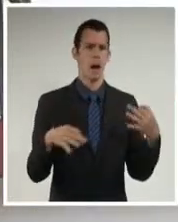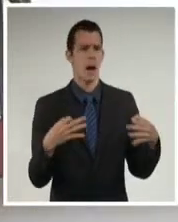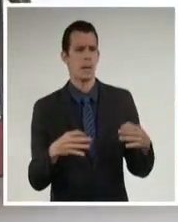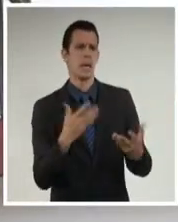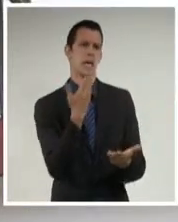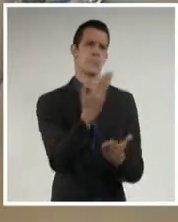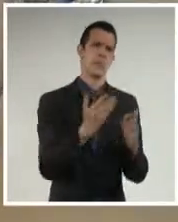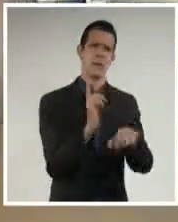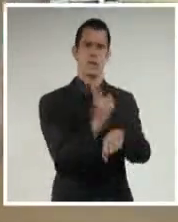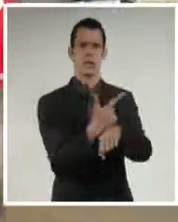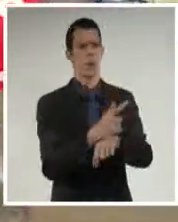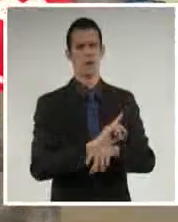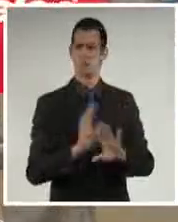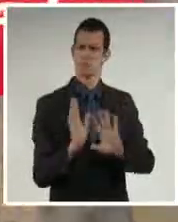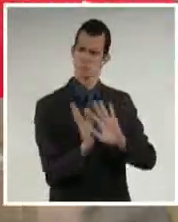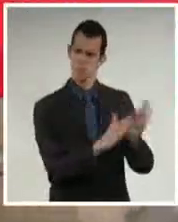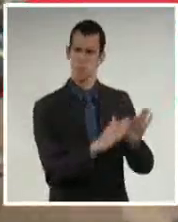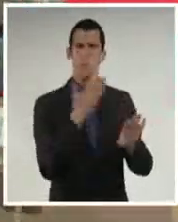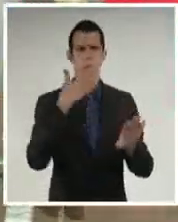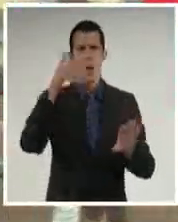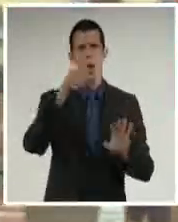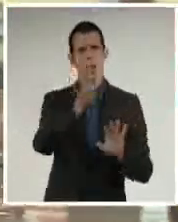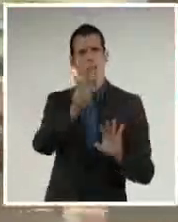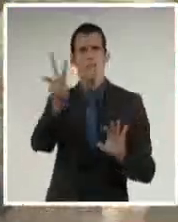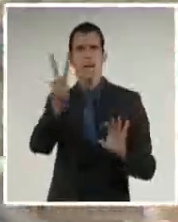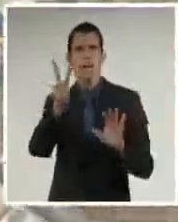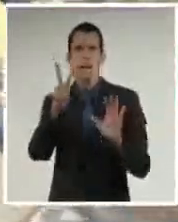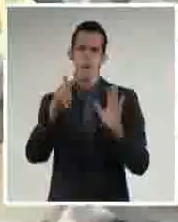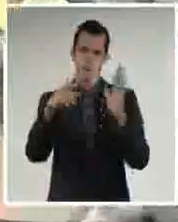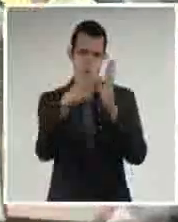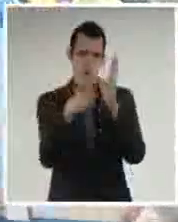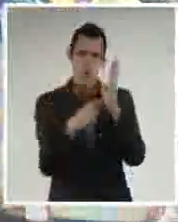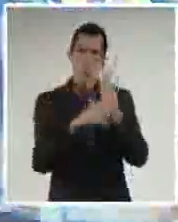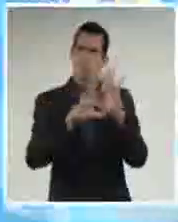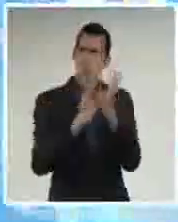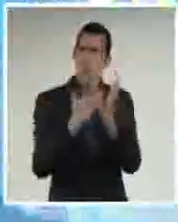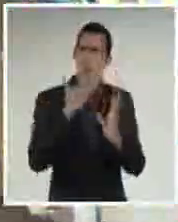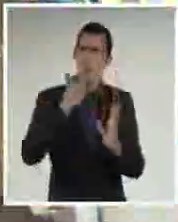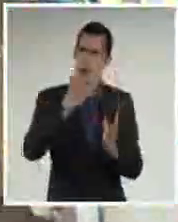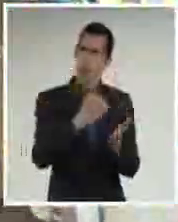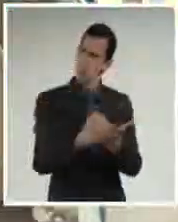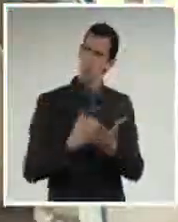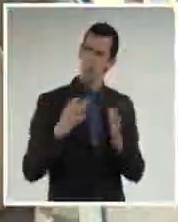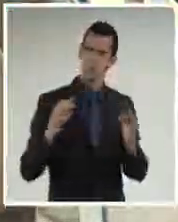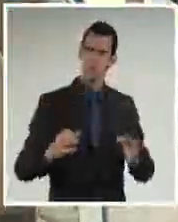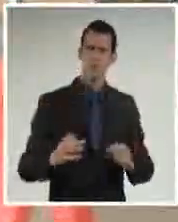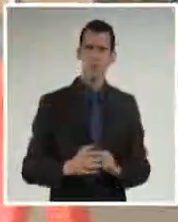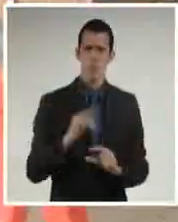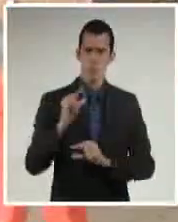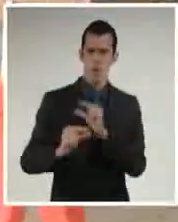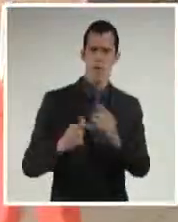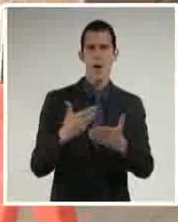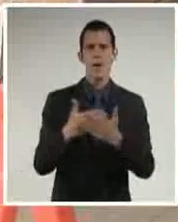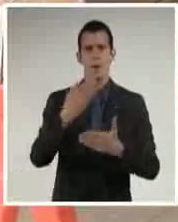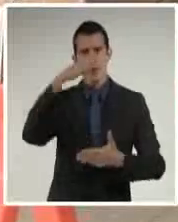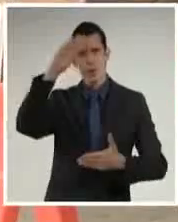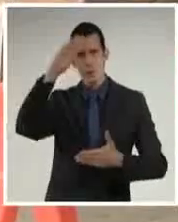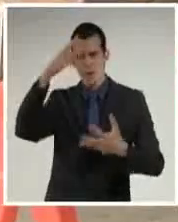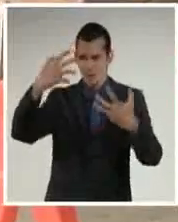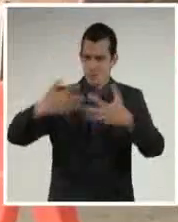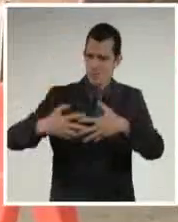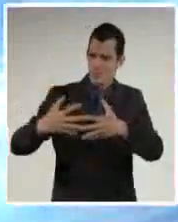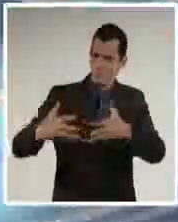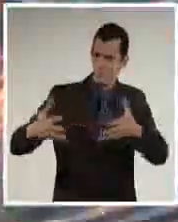Es este un buen ejemplo en el complejo y necesario camino de revitalizar al sistema empresarial cubano y con él la producción